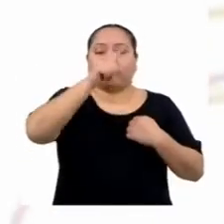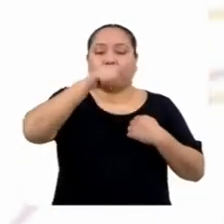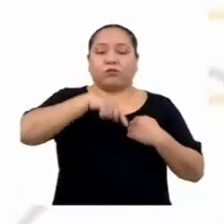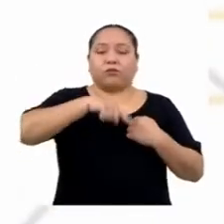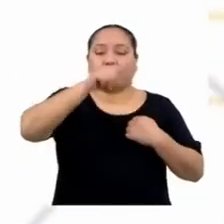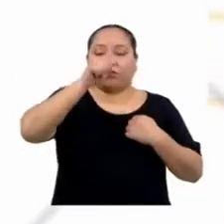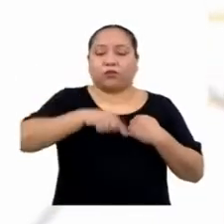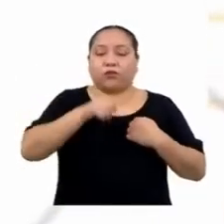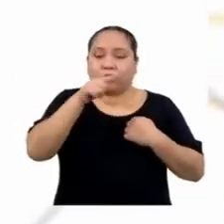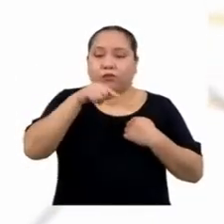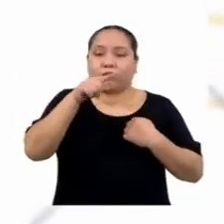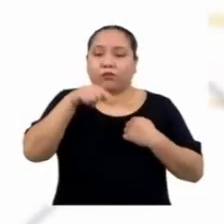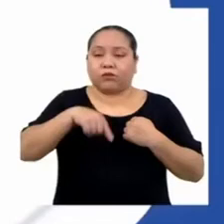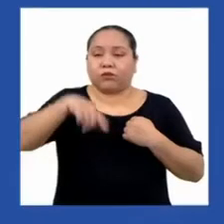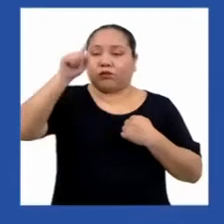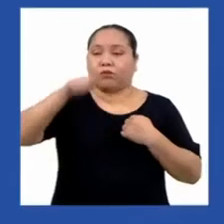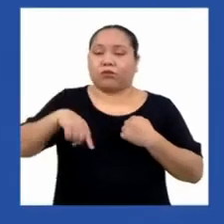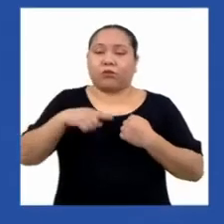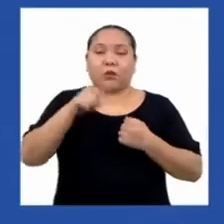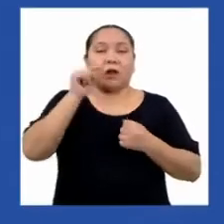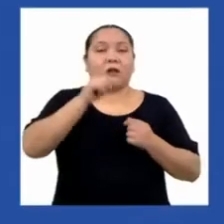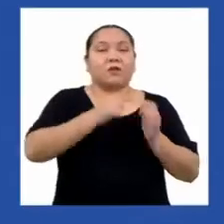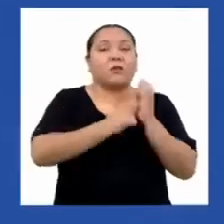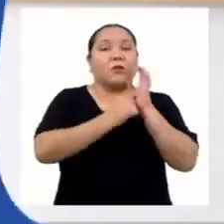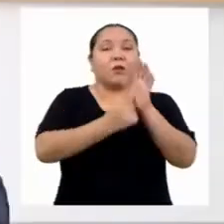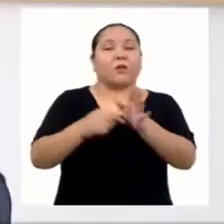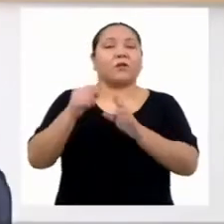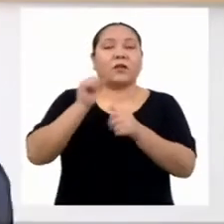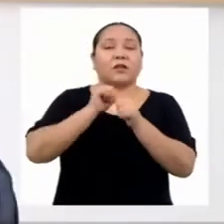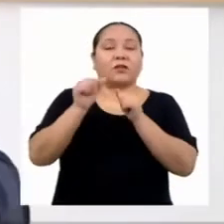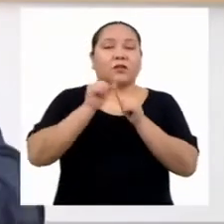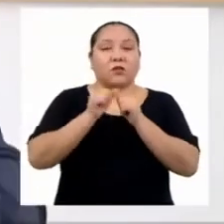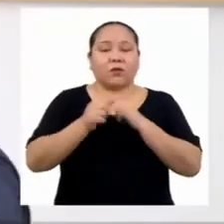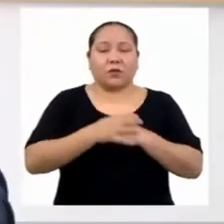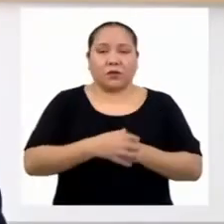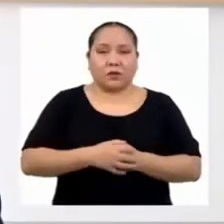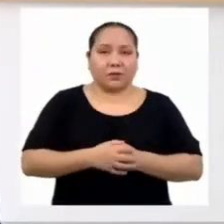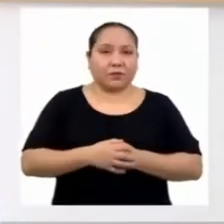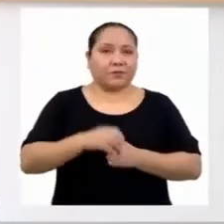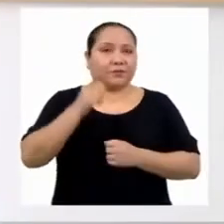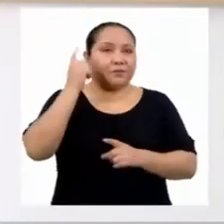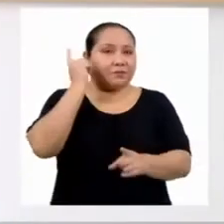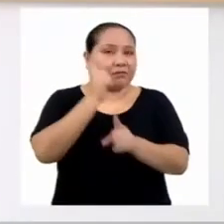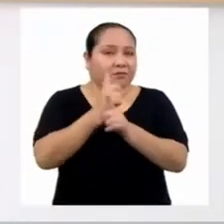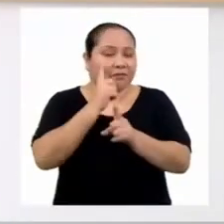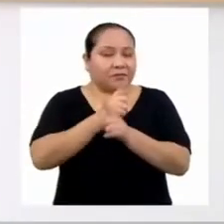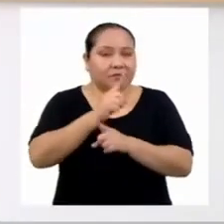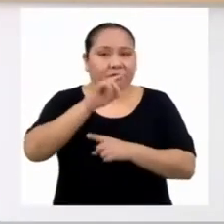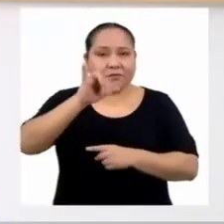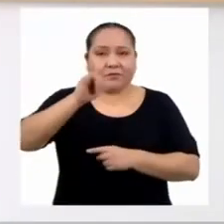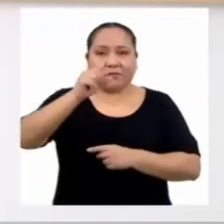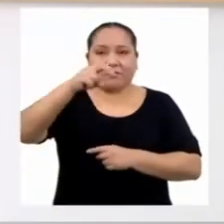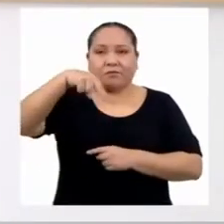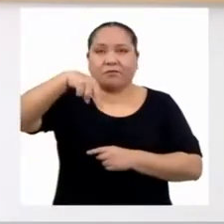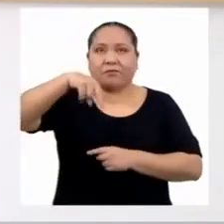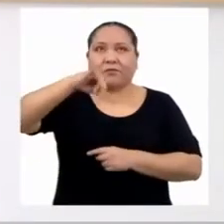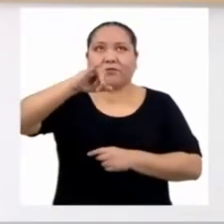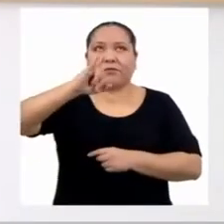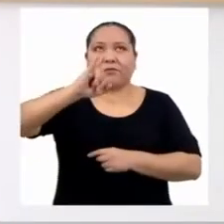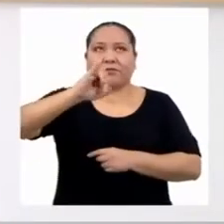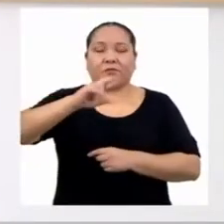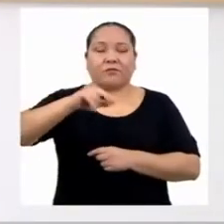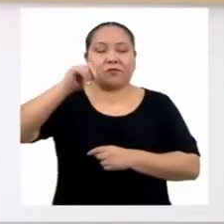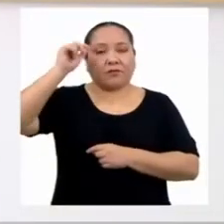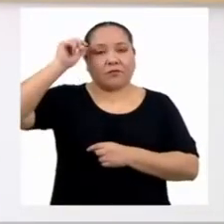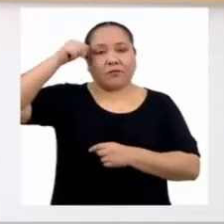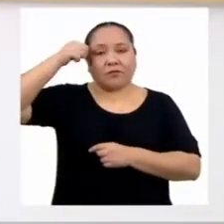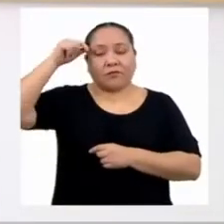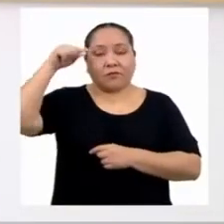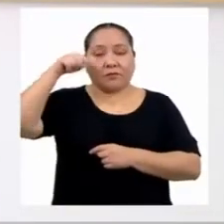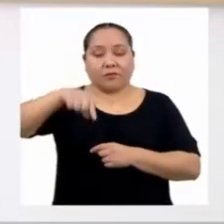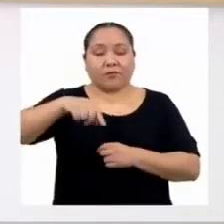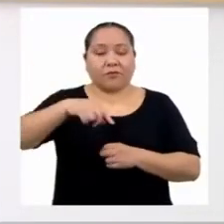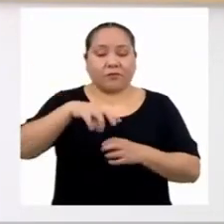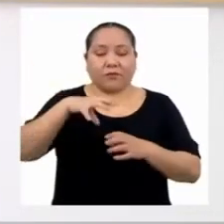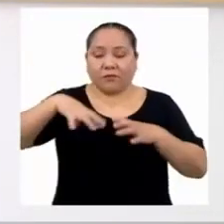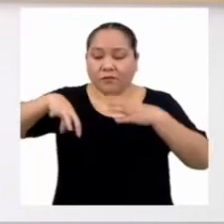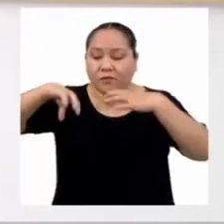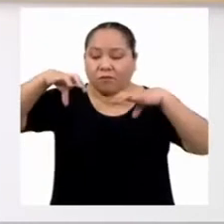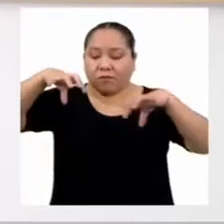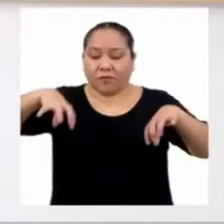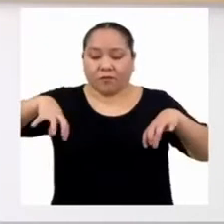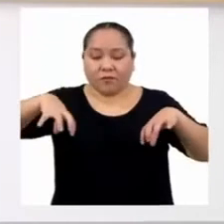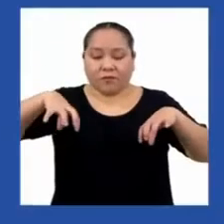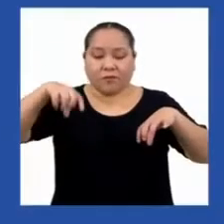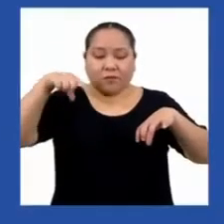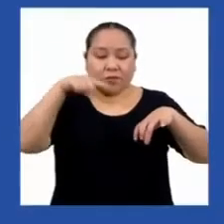pueden expresarse en números. Muy bien, Yanira. Ahora, hay que recordar que en estos dos tipos de variables hay también